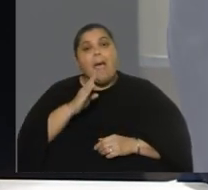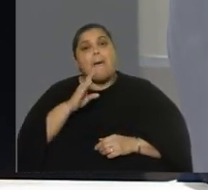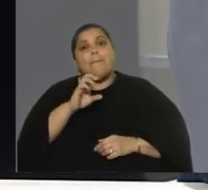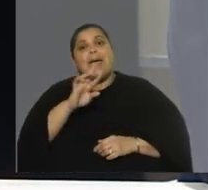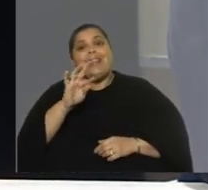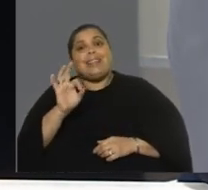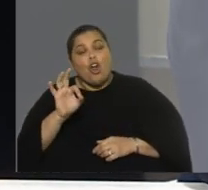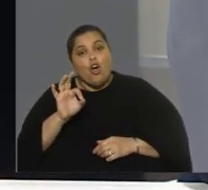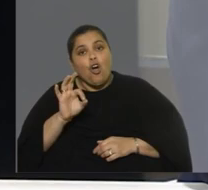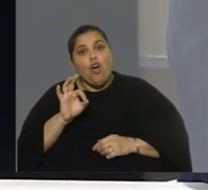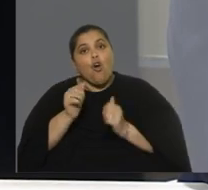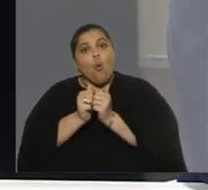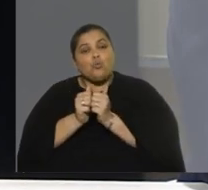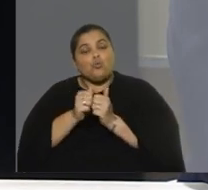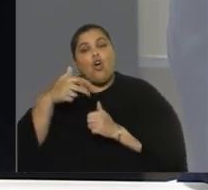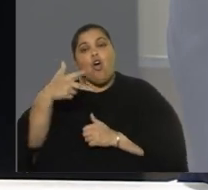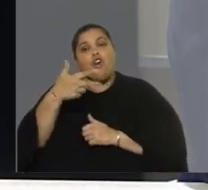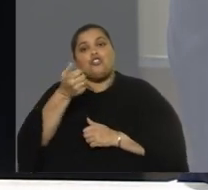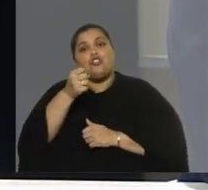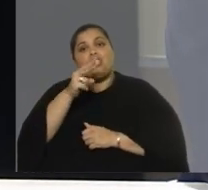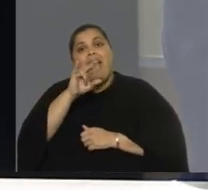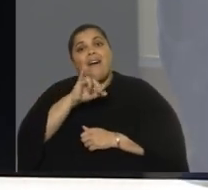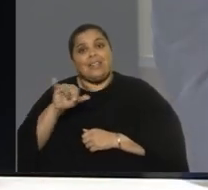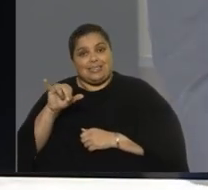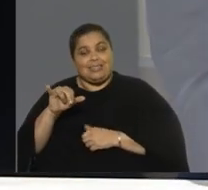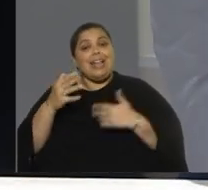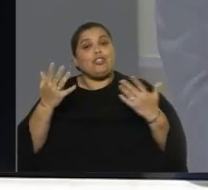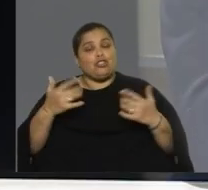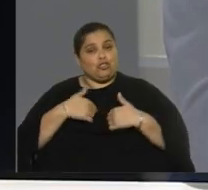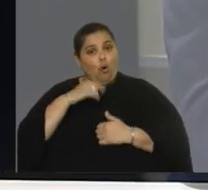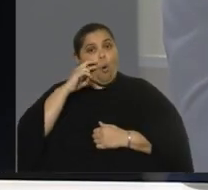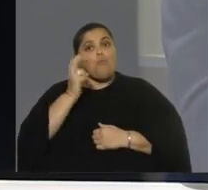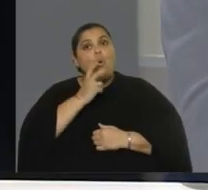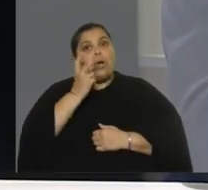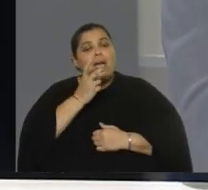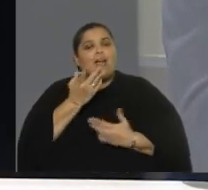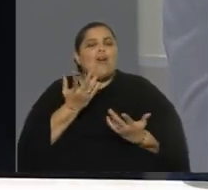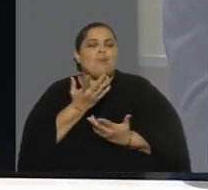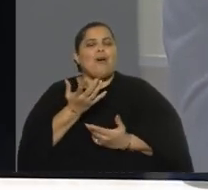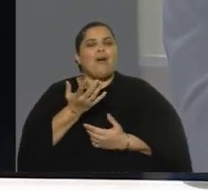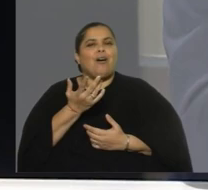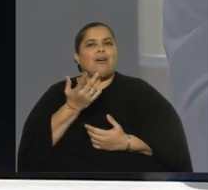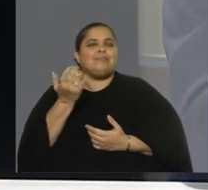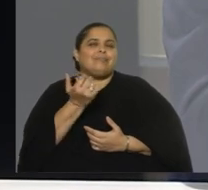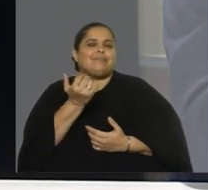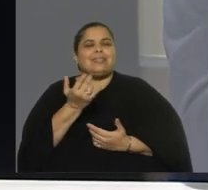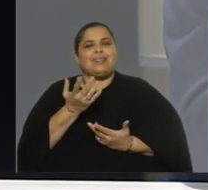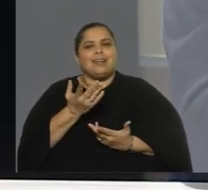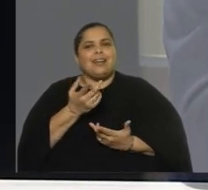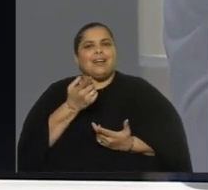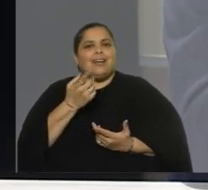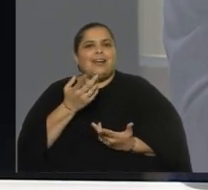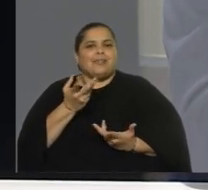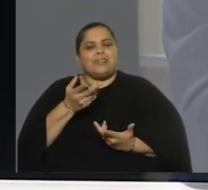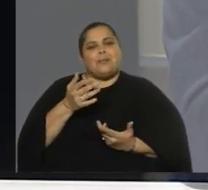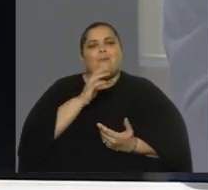con Chávez. ¿Está? Entonces, yo lo que busqué fue una picardía, lo subí, provocó todo lo